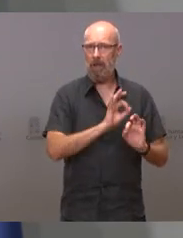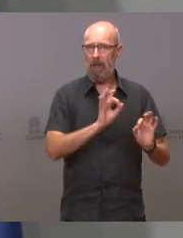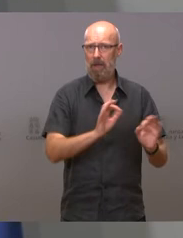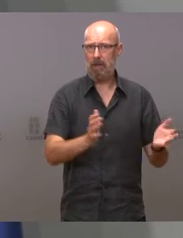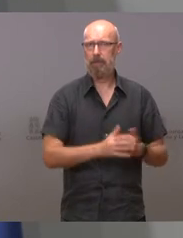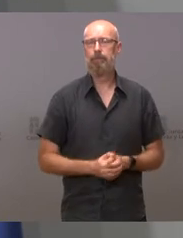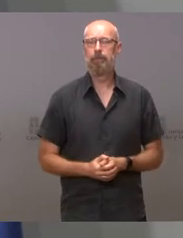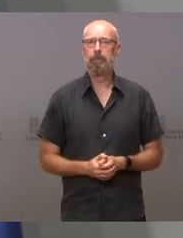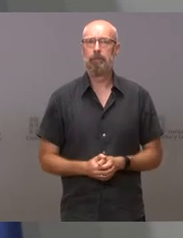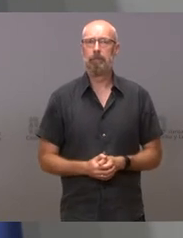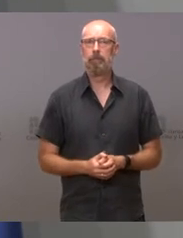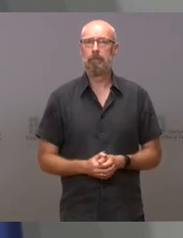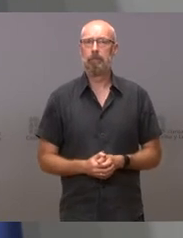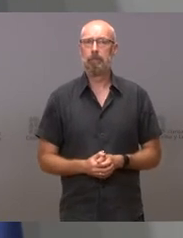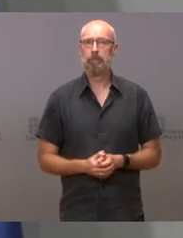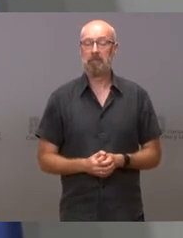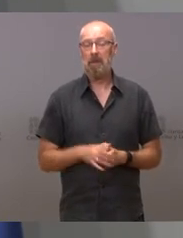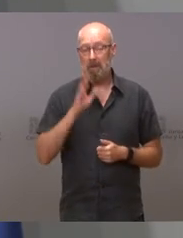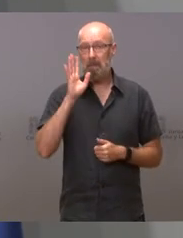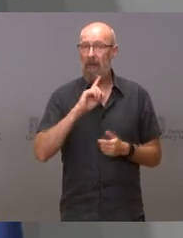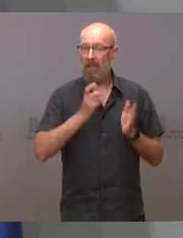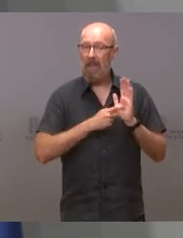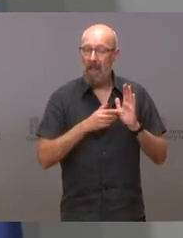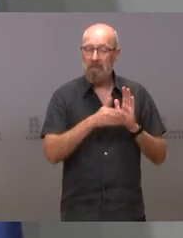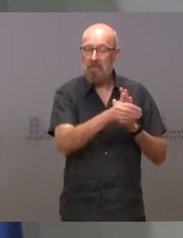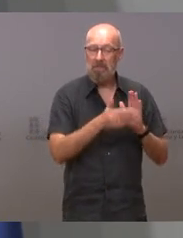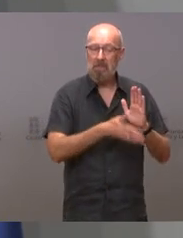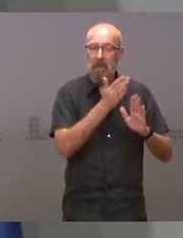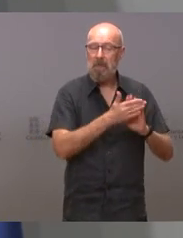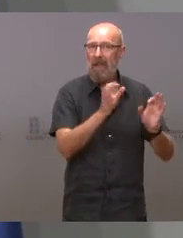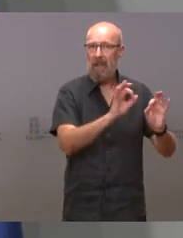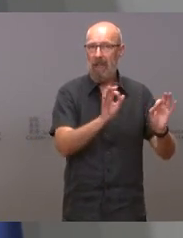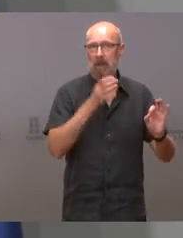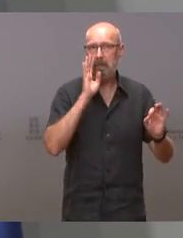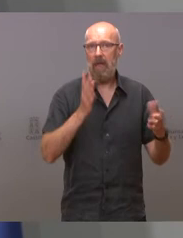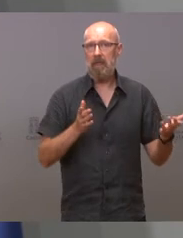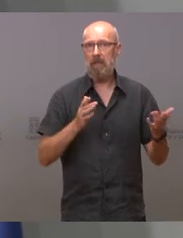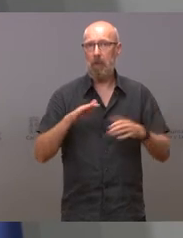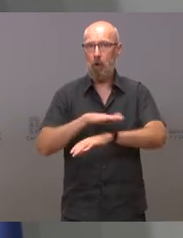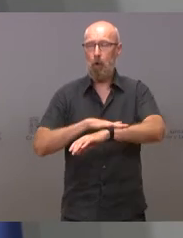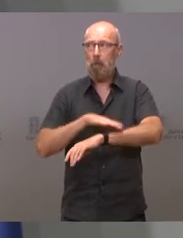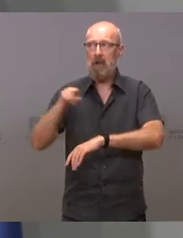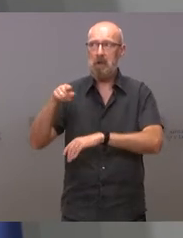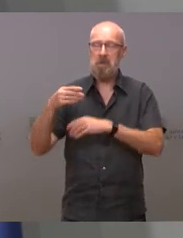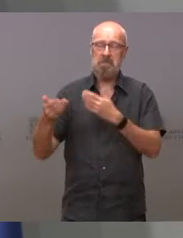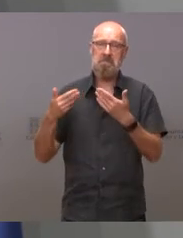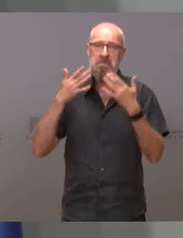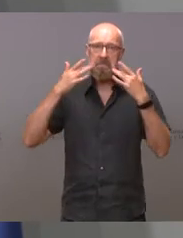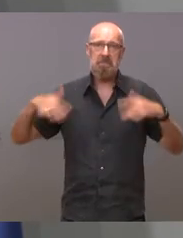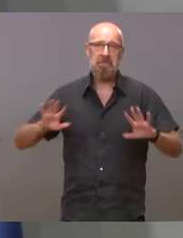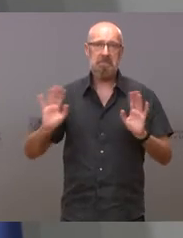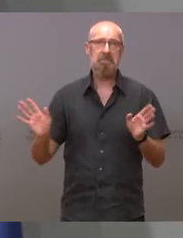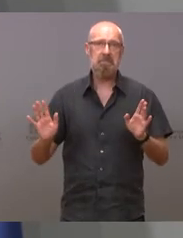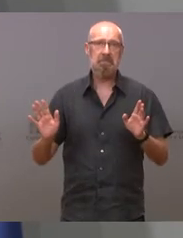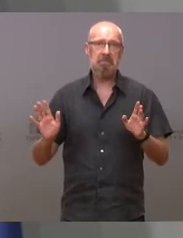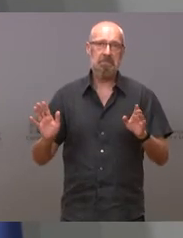Y ni visos detenerla, ni parece que nadie en el Gobierno se decida a